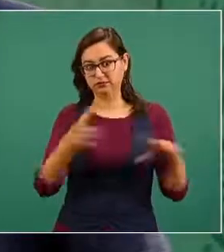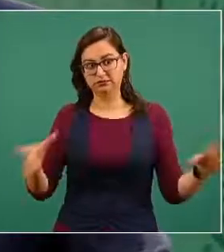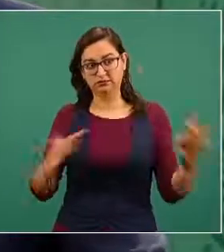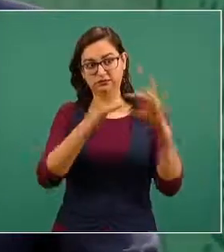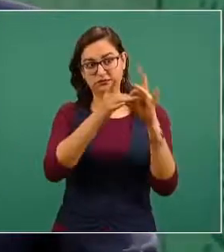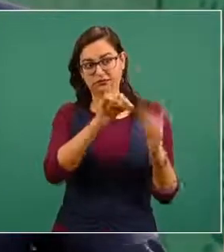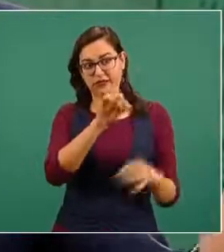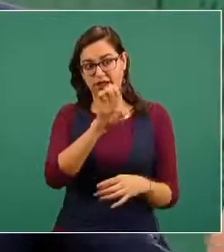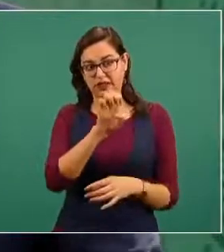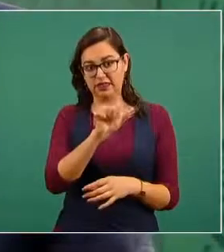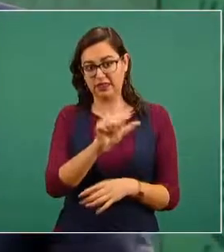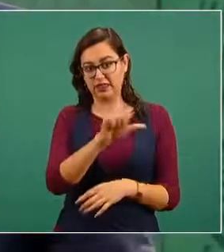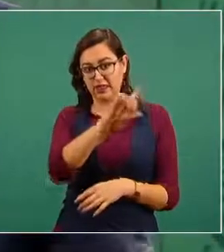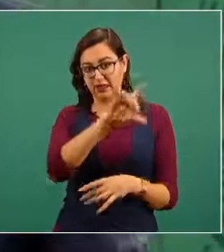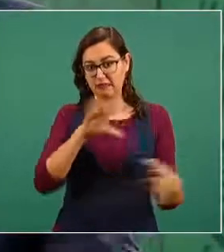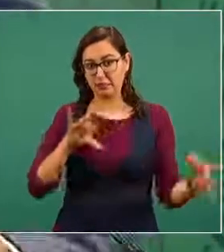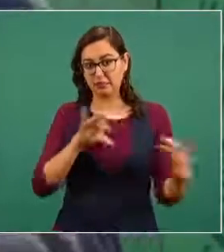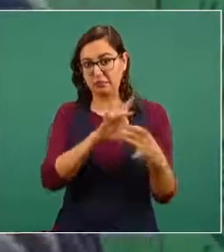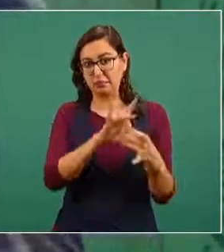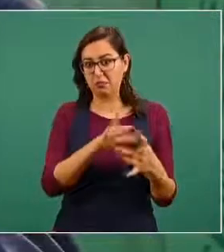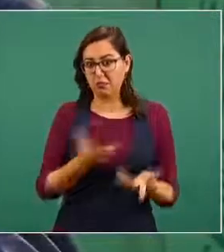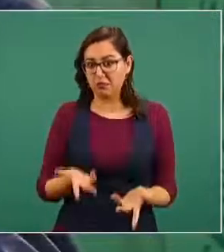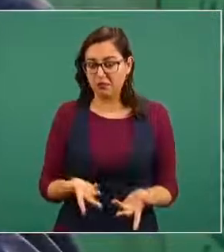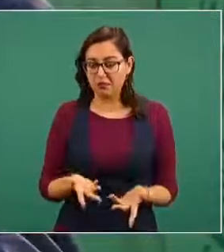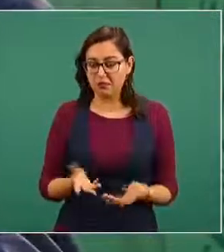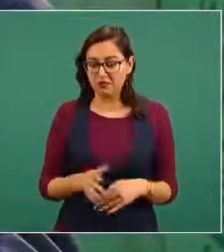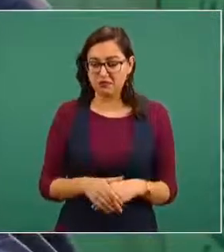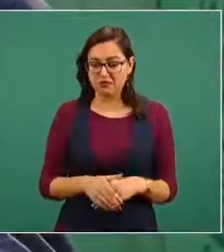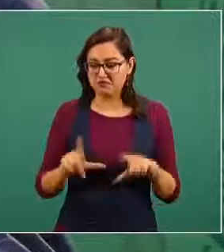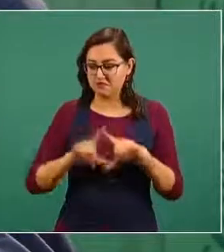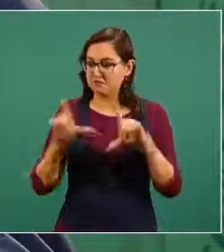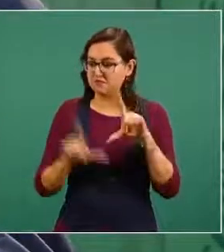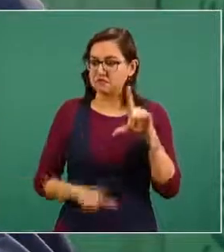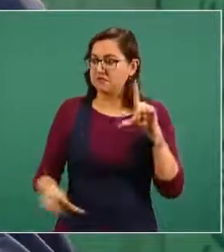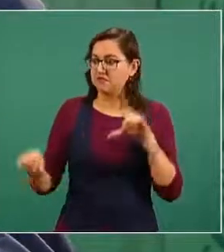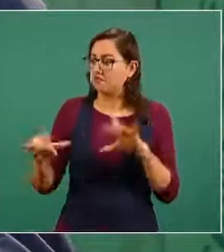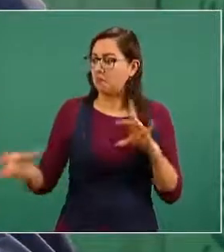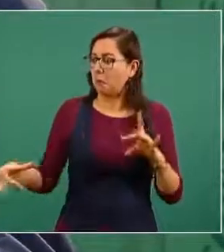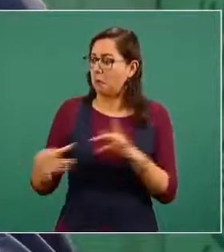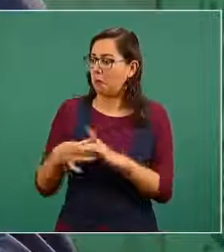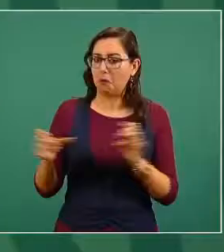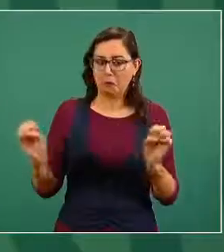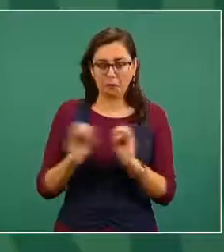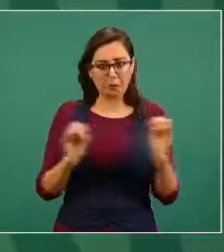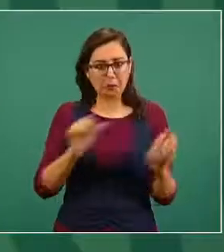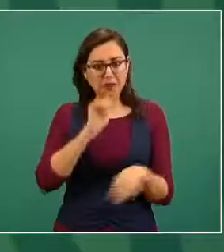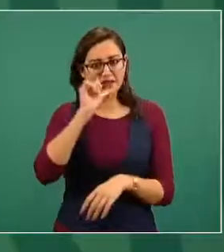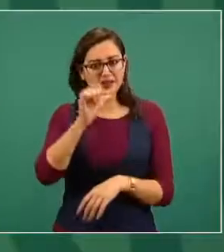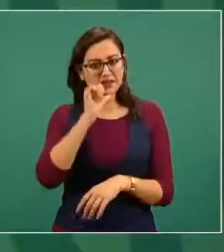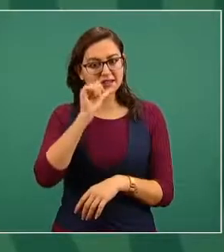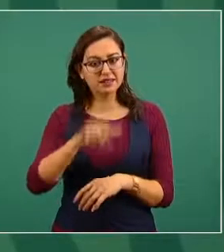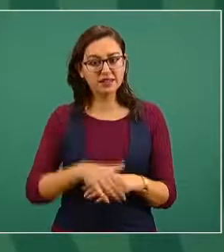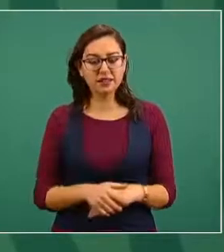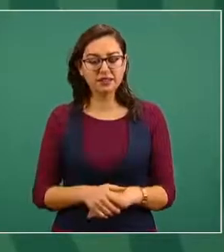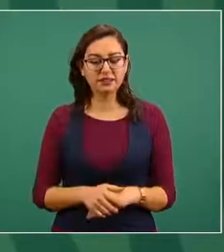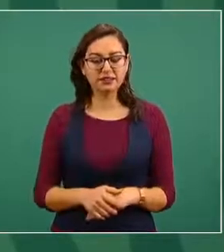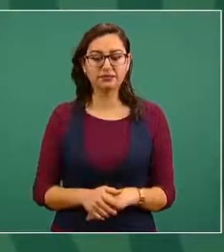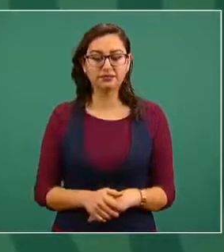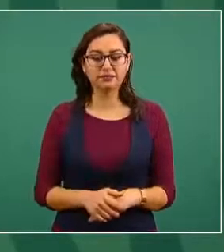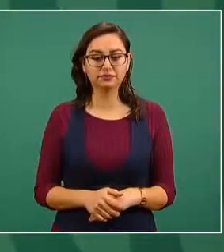del pueblo de México de